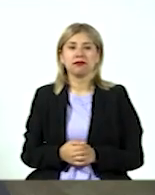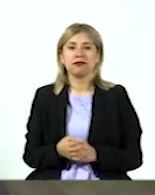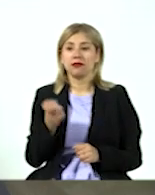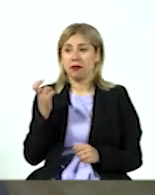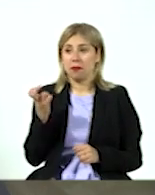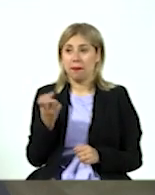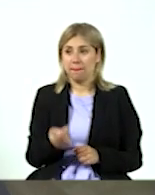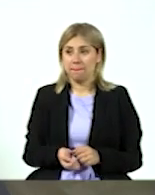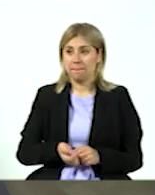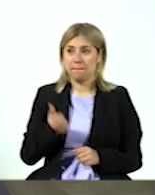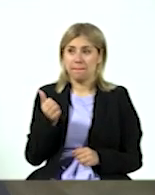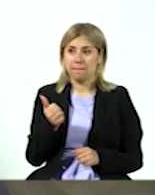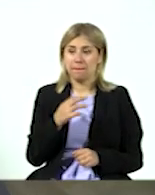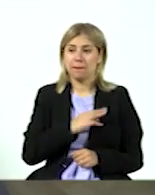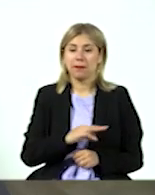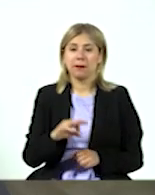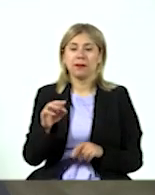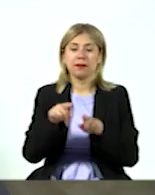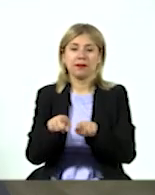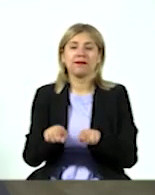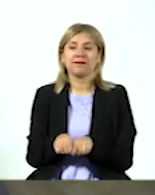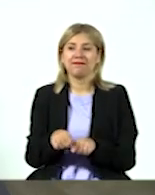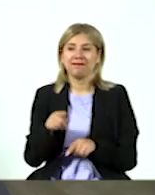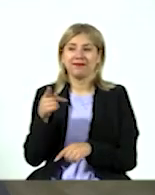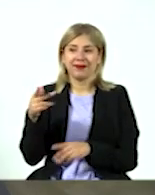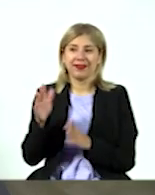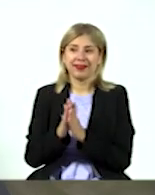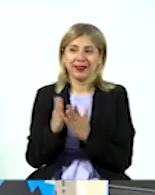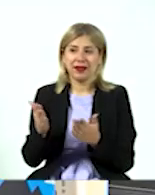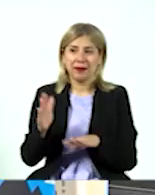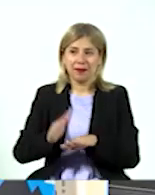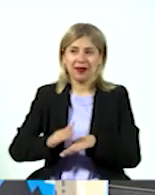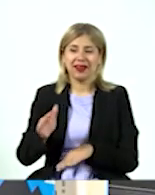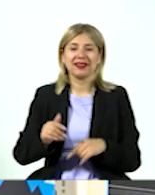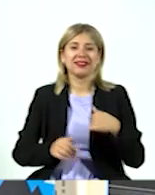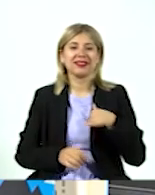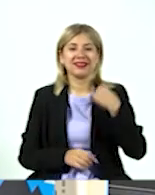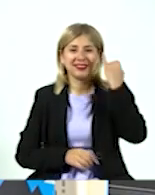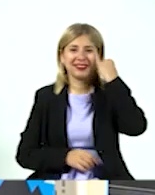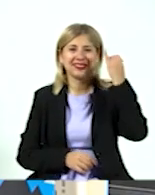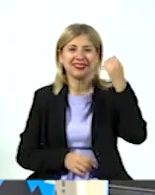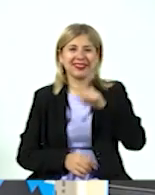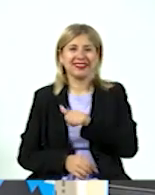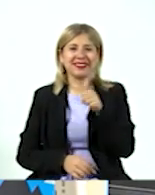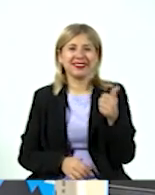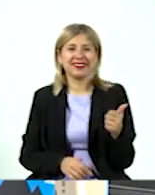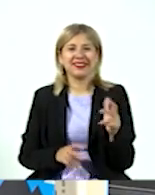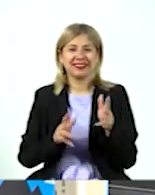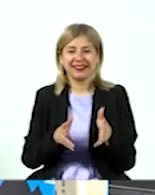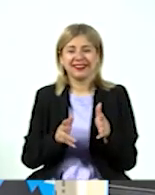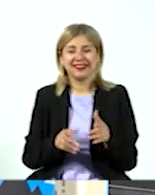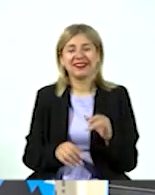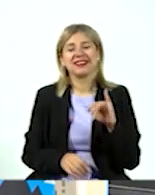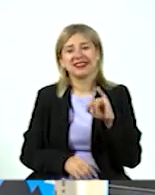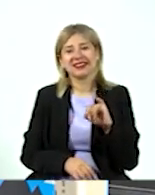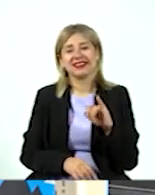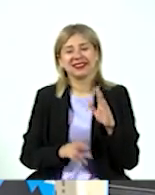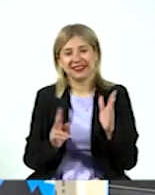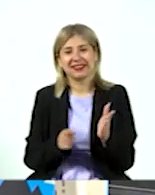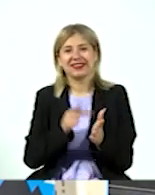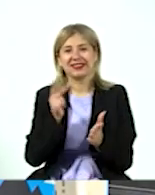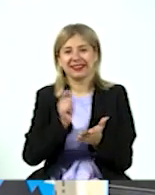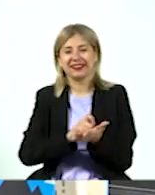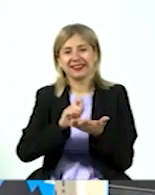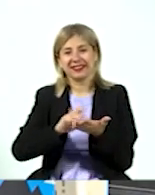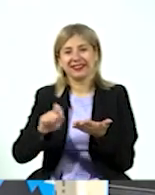de muchos que esperemos poder encontrar. Pues ya traigo en la mente algunas ideas, pero sí, yo creo que ya es hora de empezar de nuevo a escribir, estoy muy